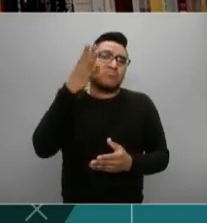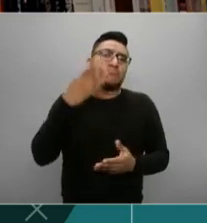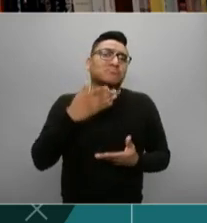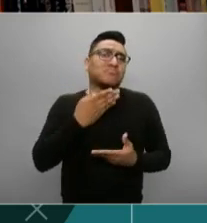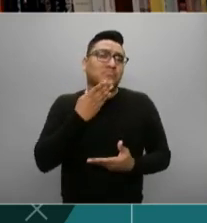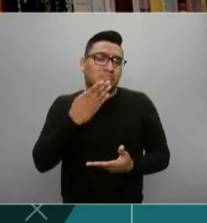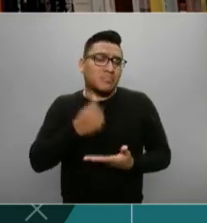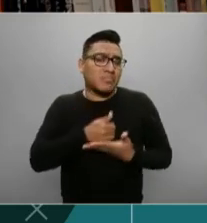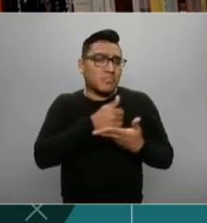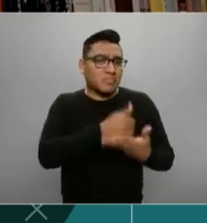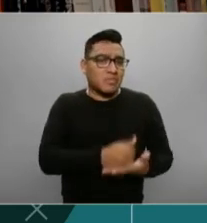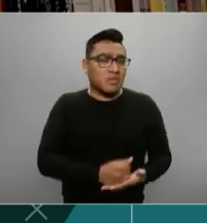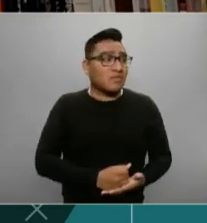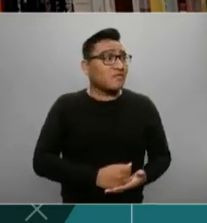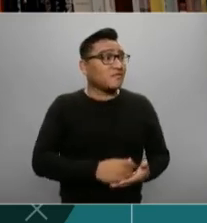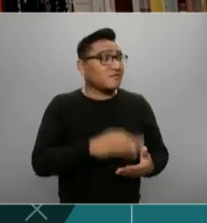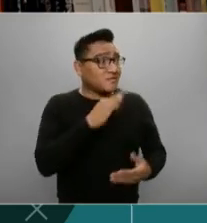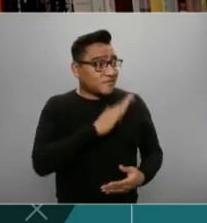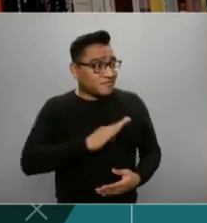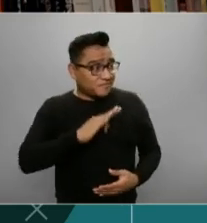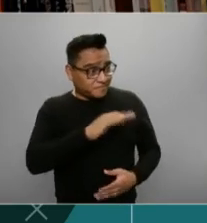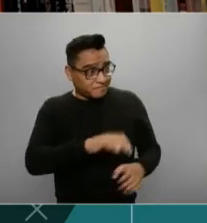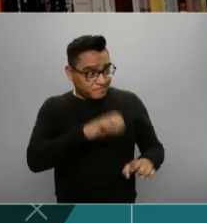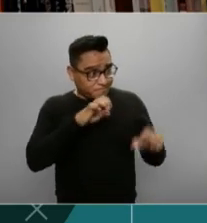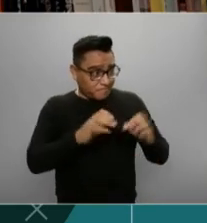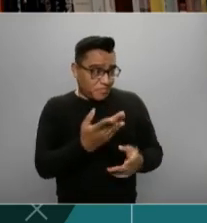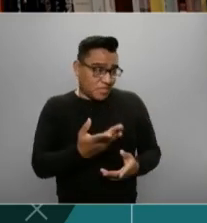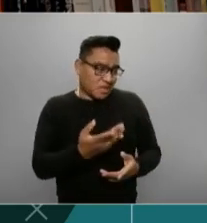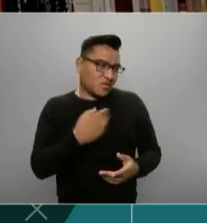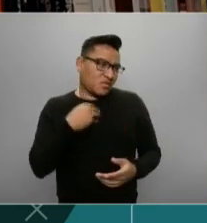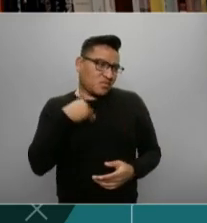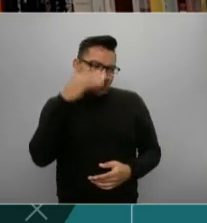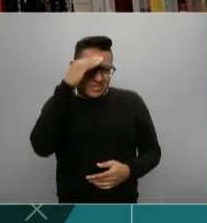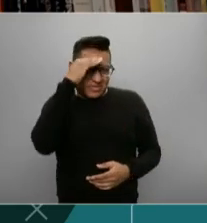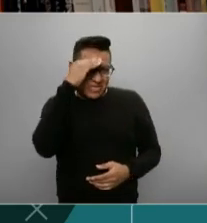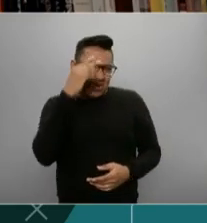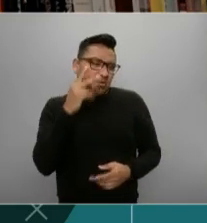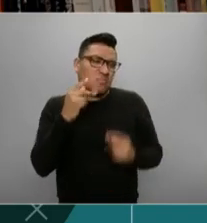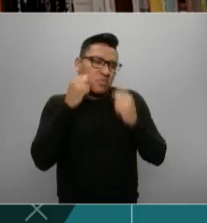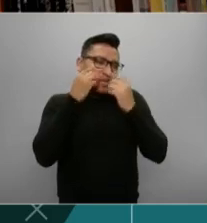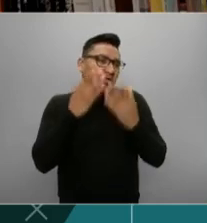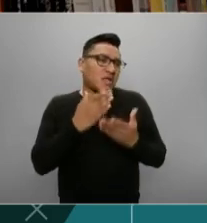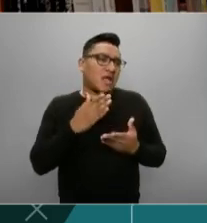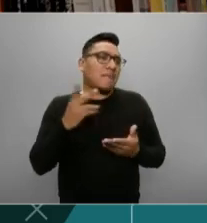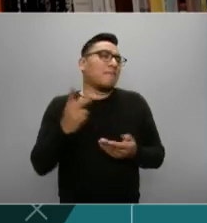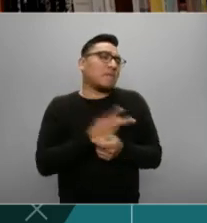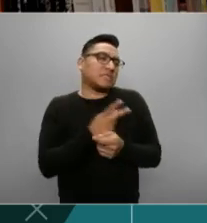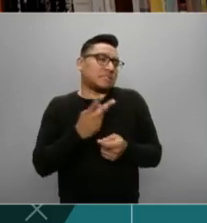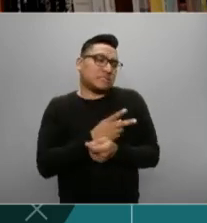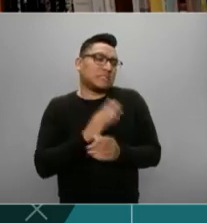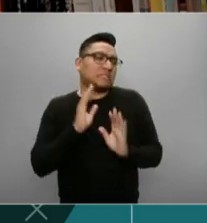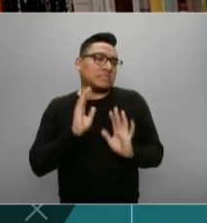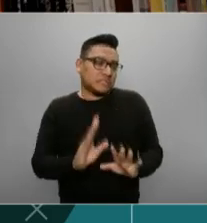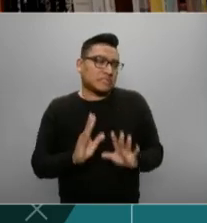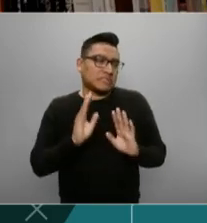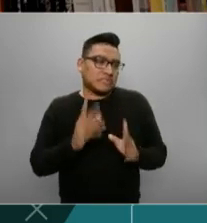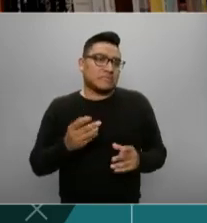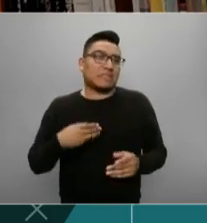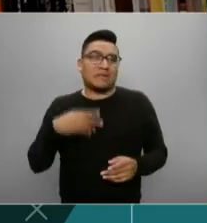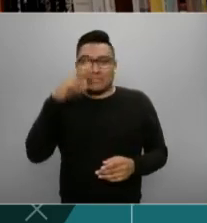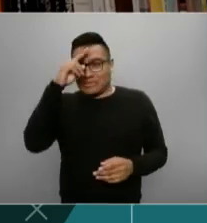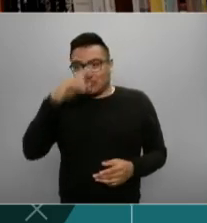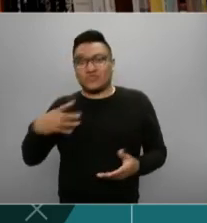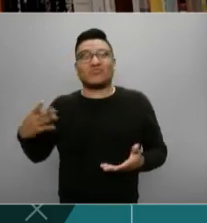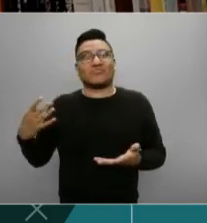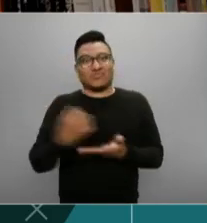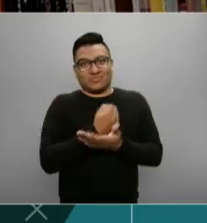luego, pues felicidades embajador, porque creo que independientemente de lo que pase, ya es un triunfo para México haber reunido esta cantidad